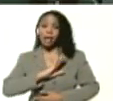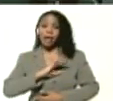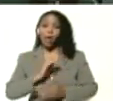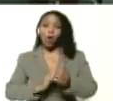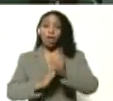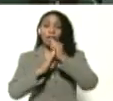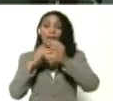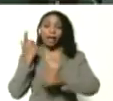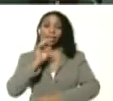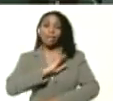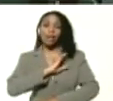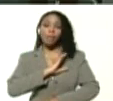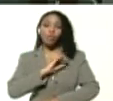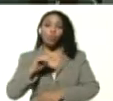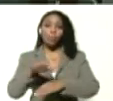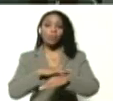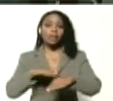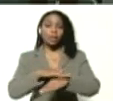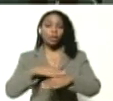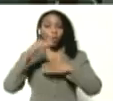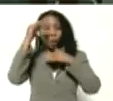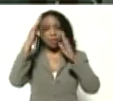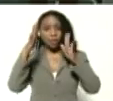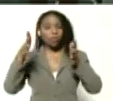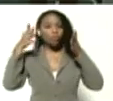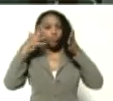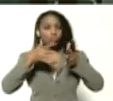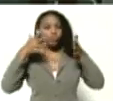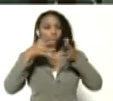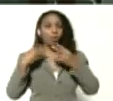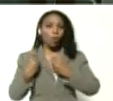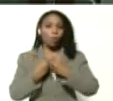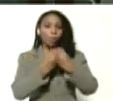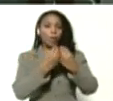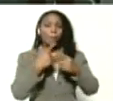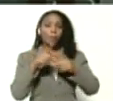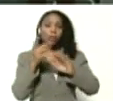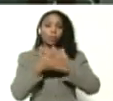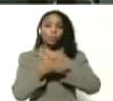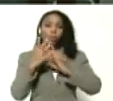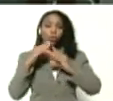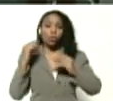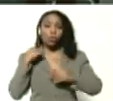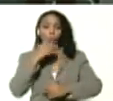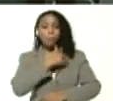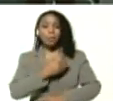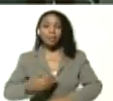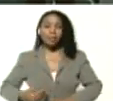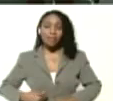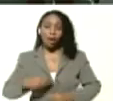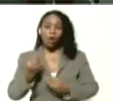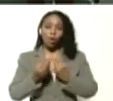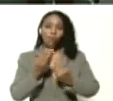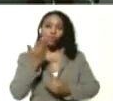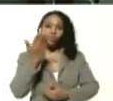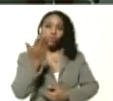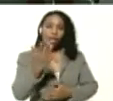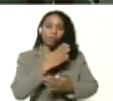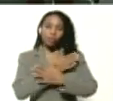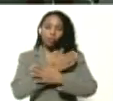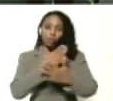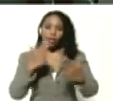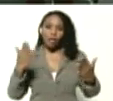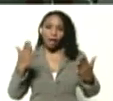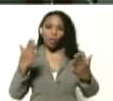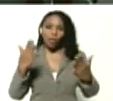líderes que tenemos de un ministro que nos atiende que nos orienta que nos acompaña pero sobre todo de un presidente como usted solidario